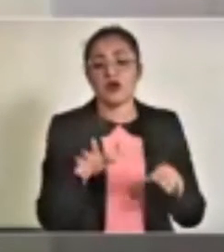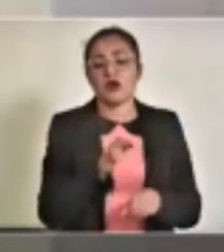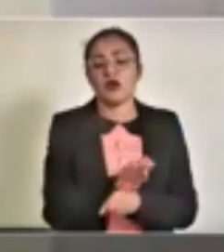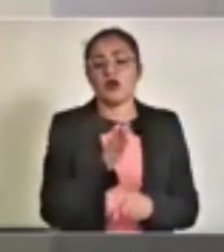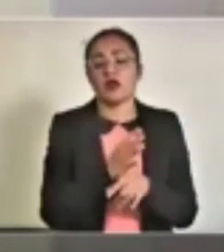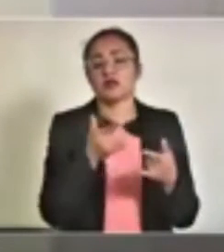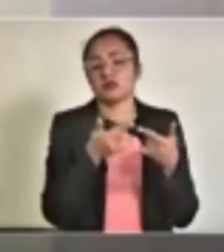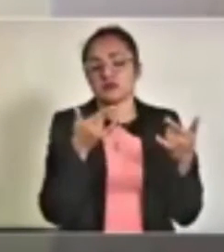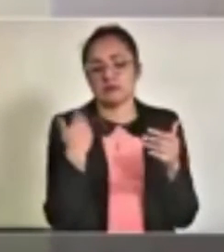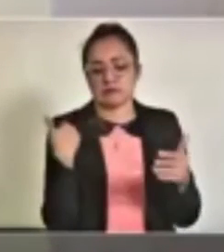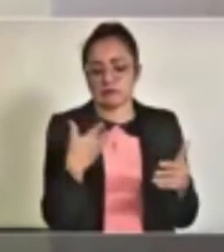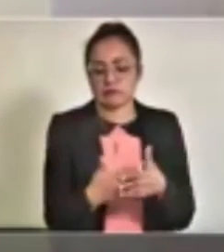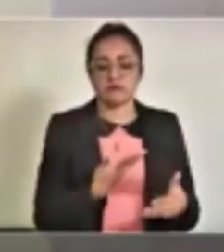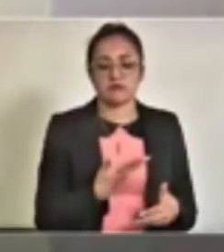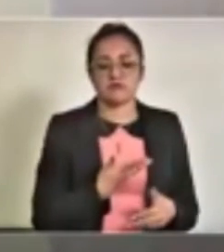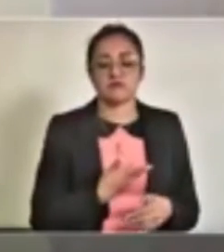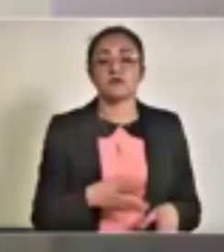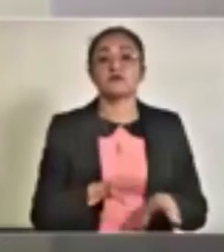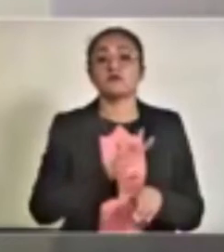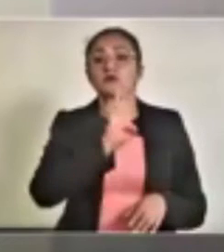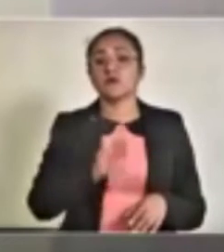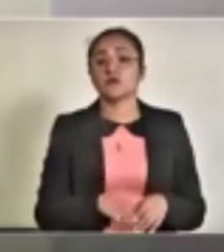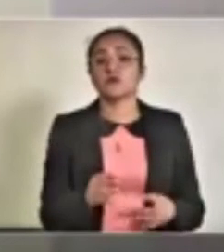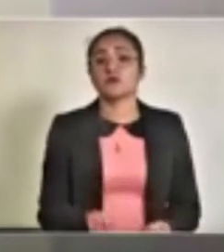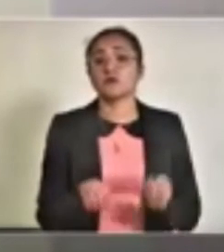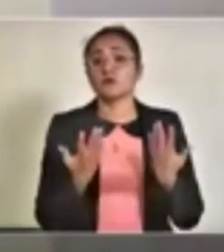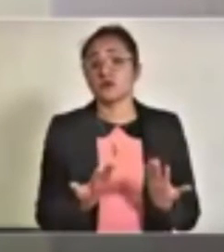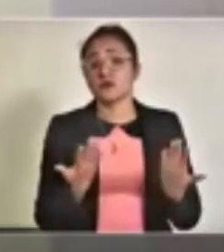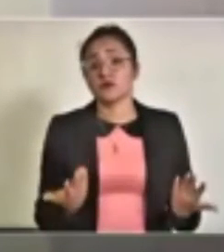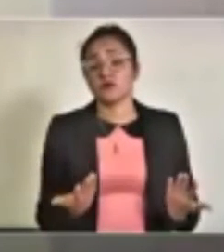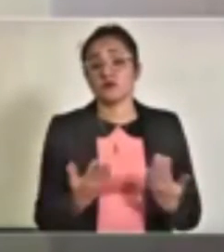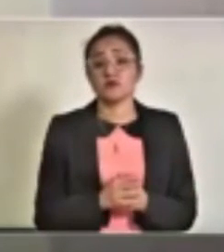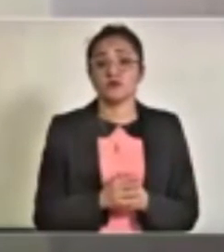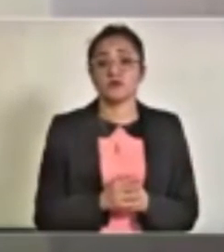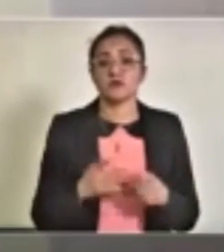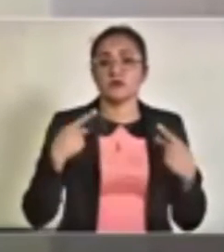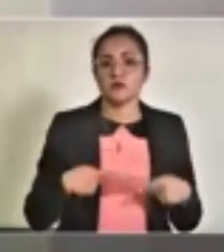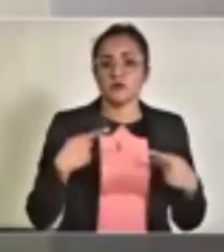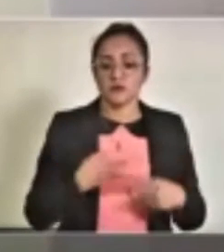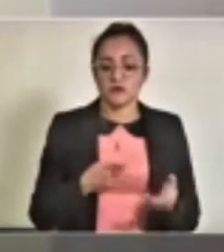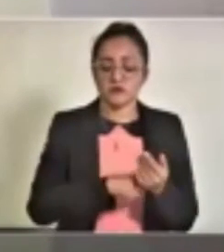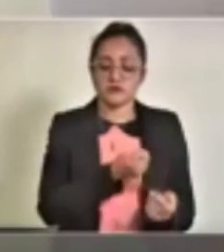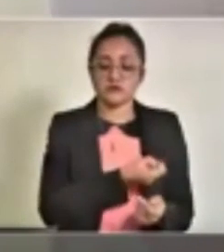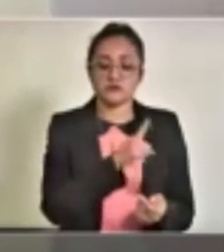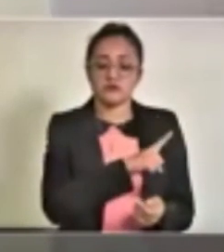casos totales, tenemos que han fallecido del personal de salud,